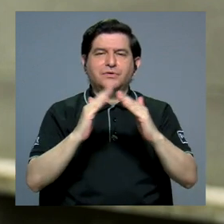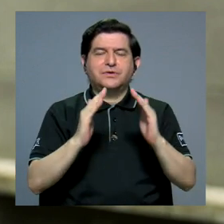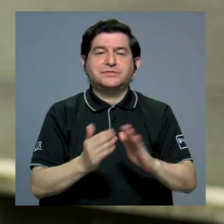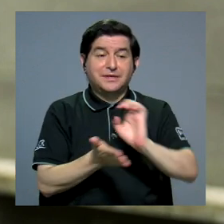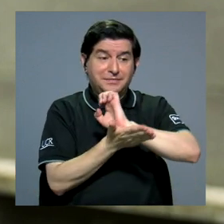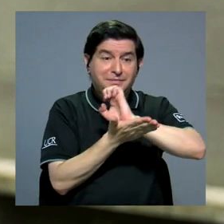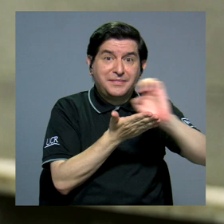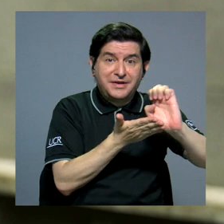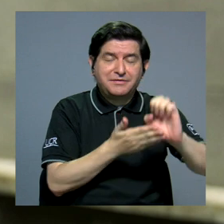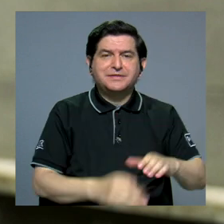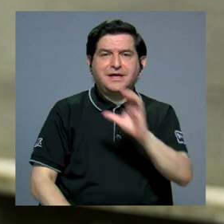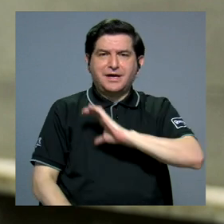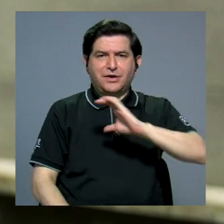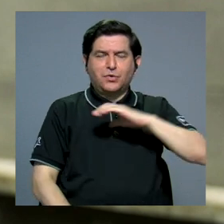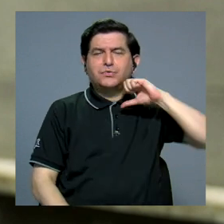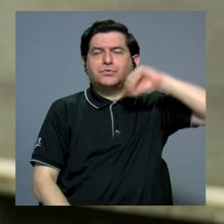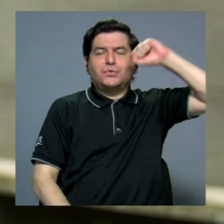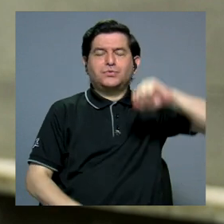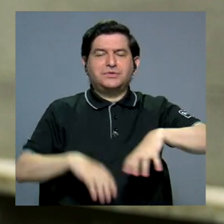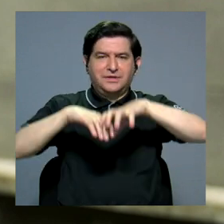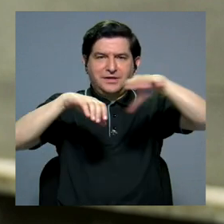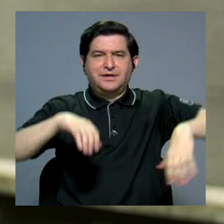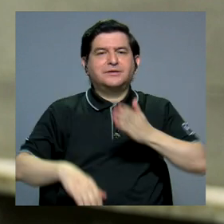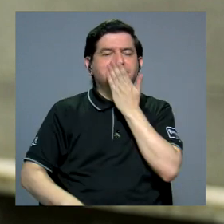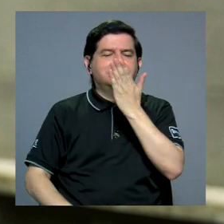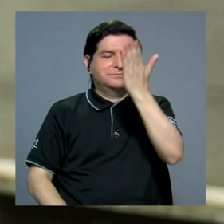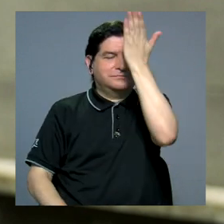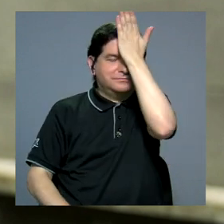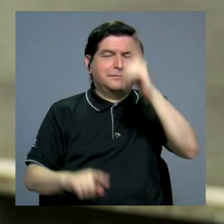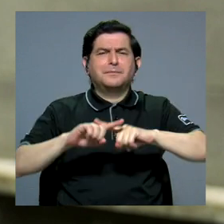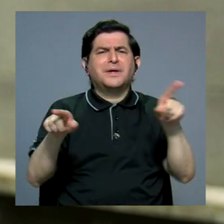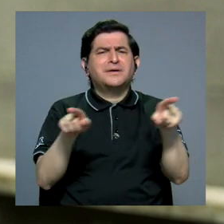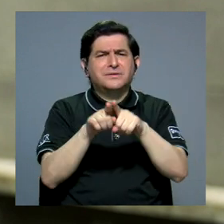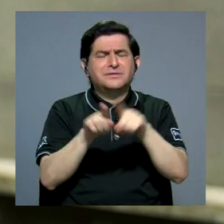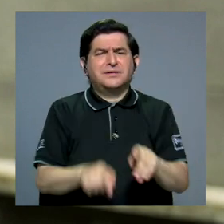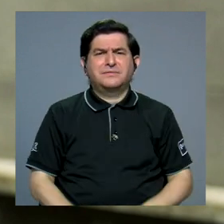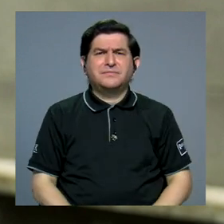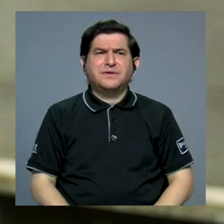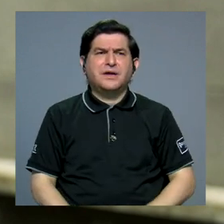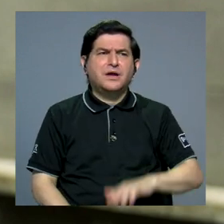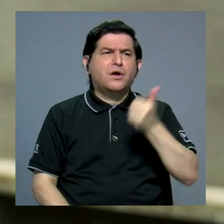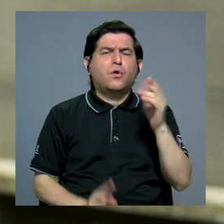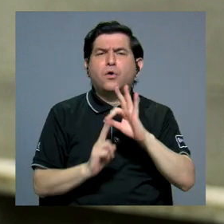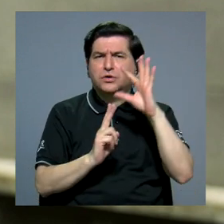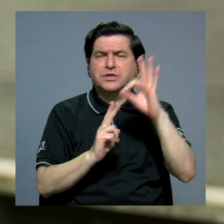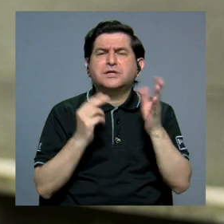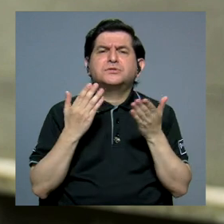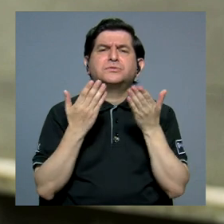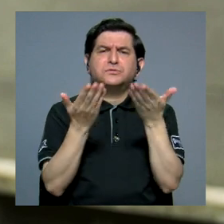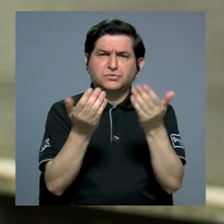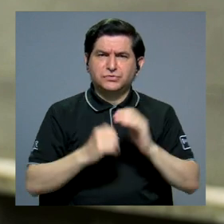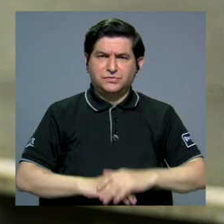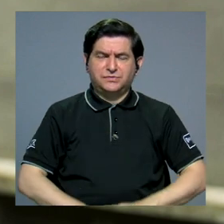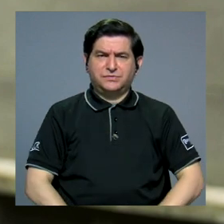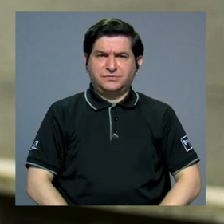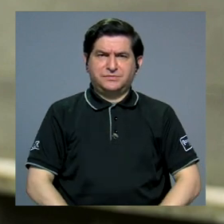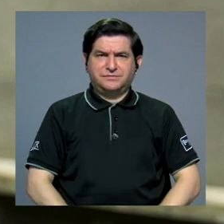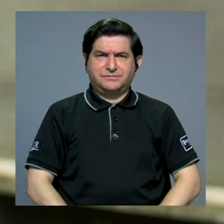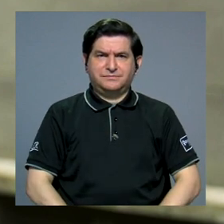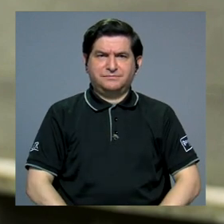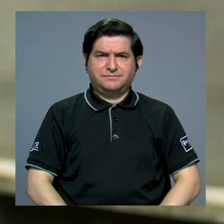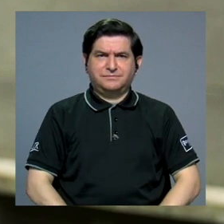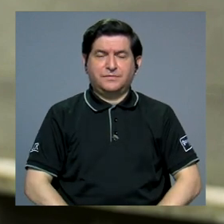convivencia para la prevención de la conducta suicida en el Cantón de Talamanca, pero también para brindar otras posibilidades de